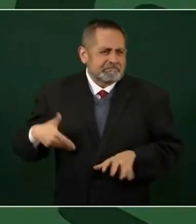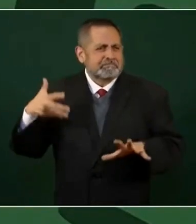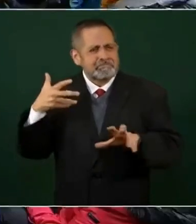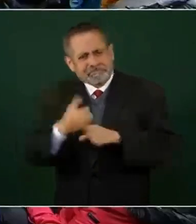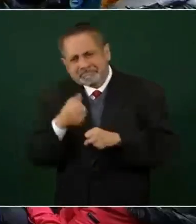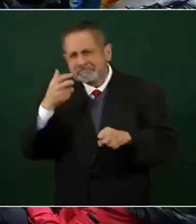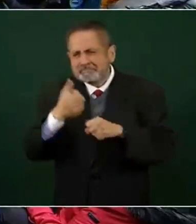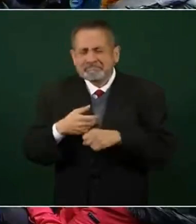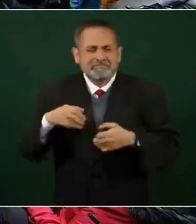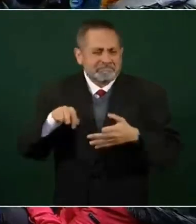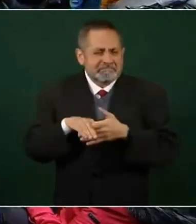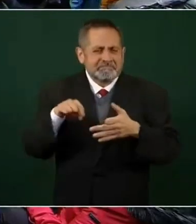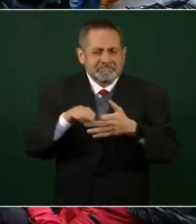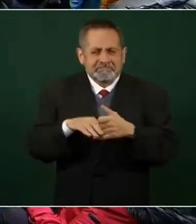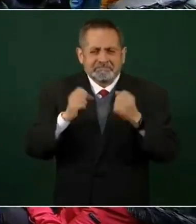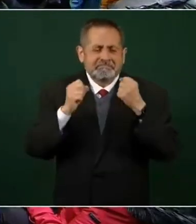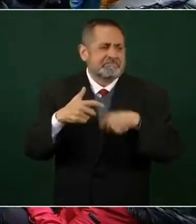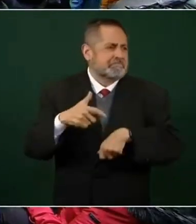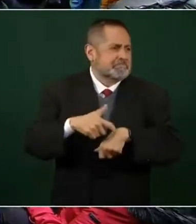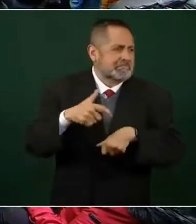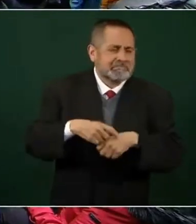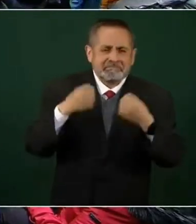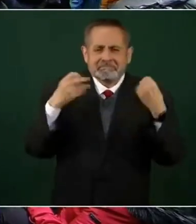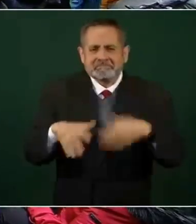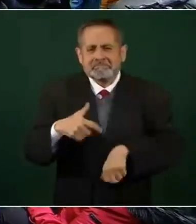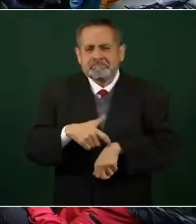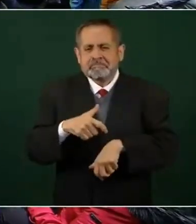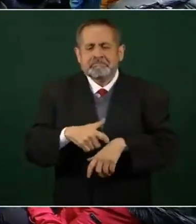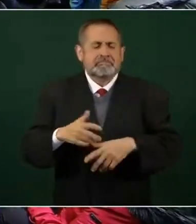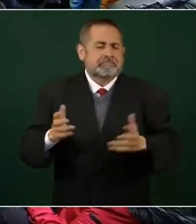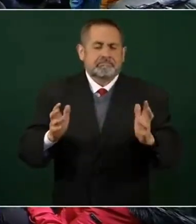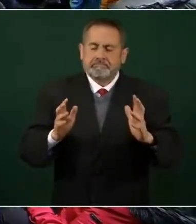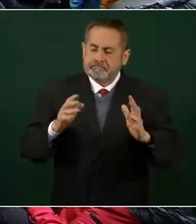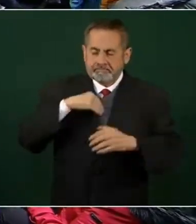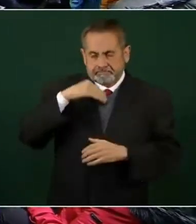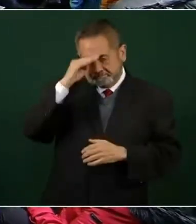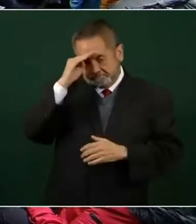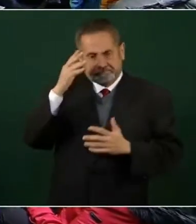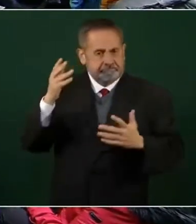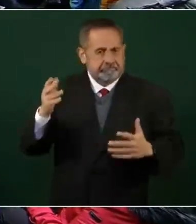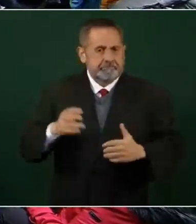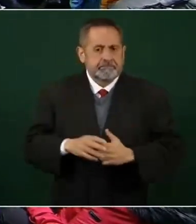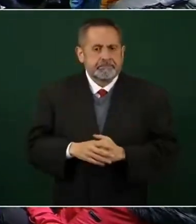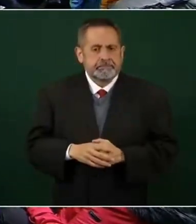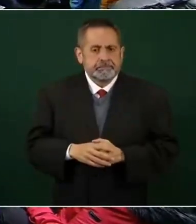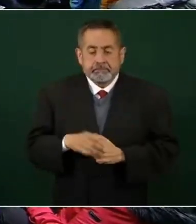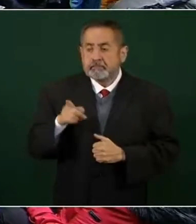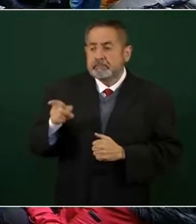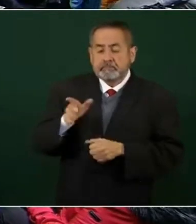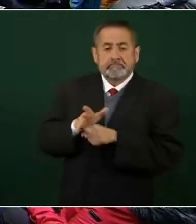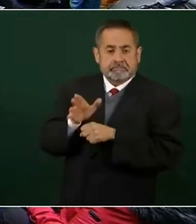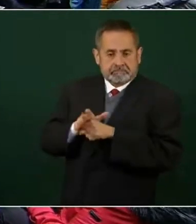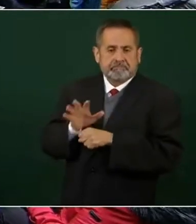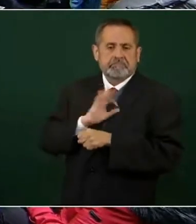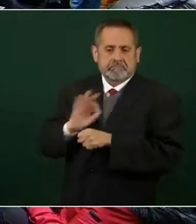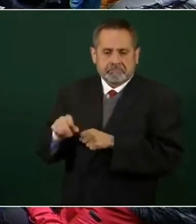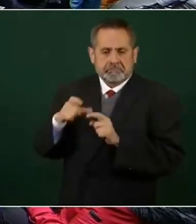mucha pérdida de tiempo. Entonces, ahí hay posibilidad.